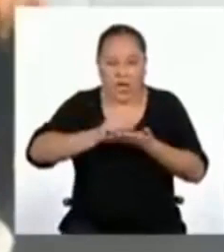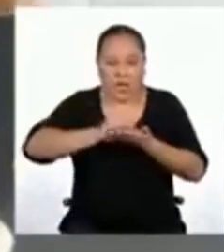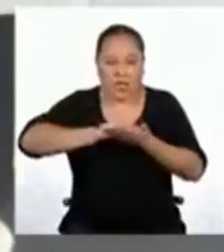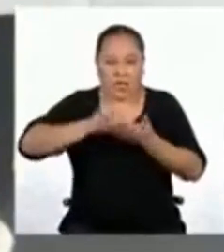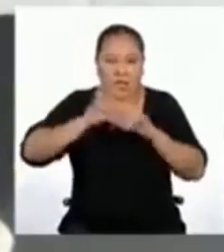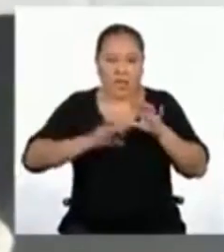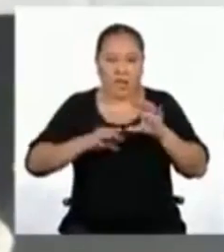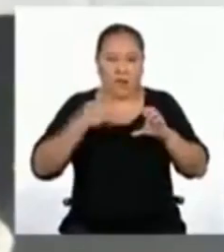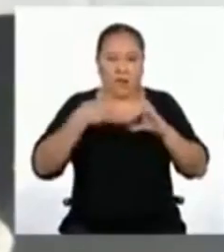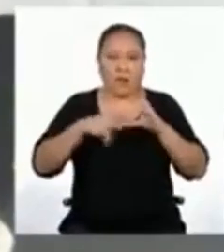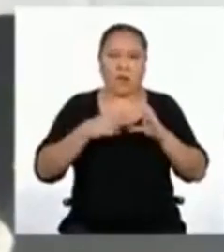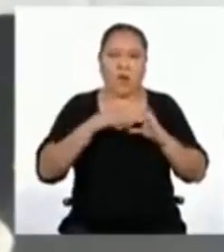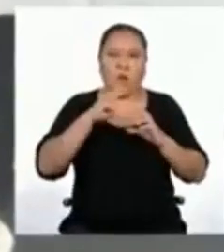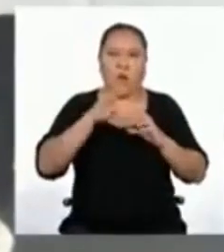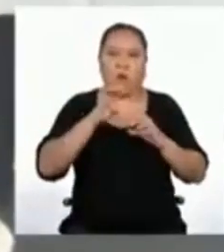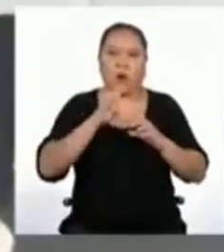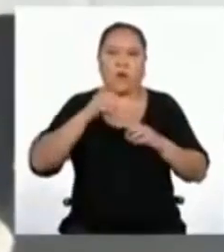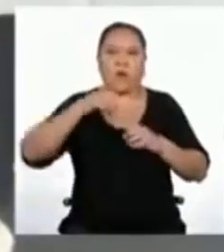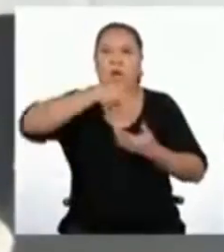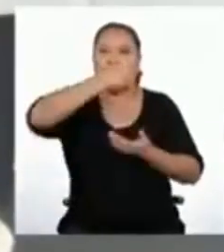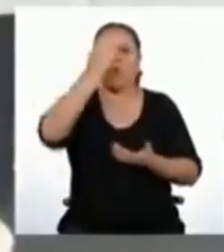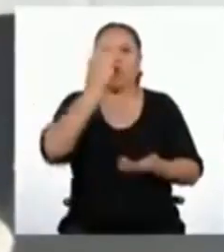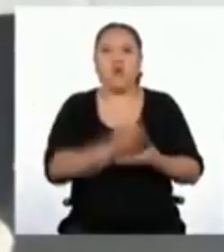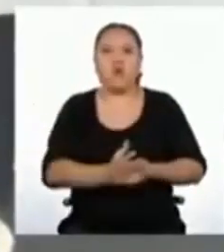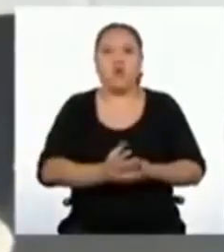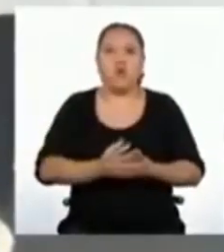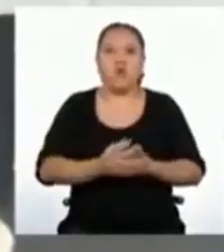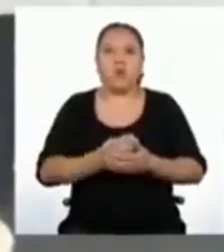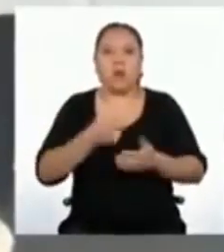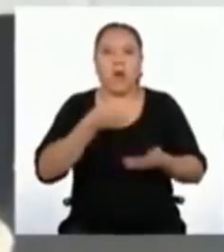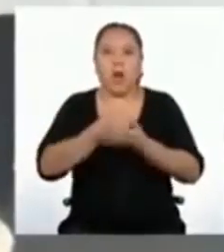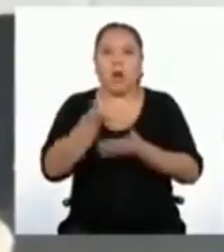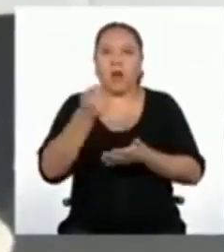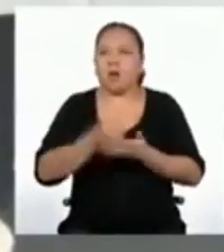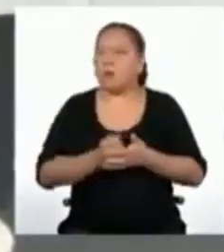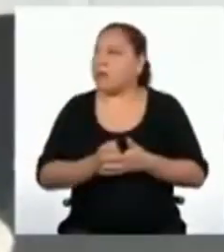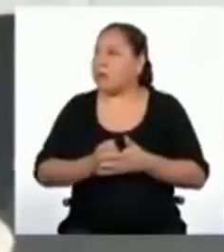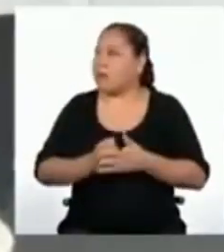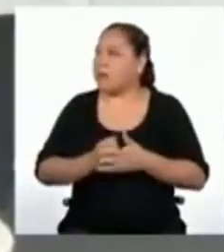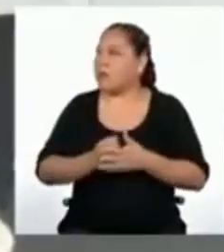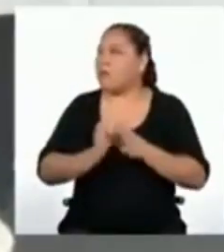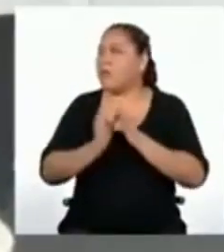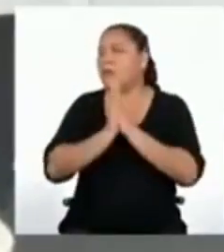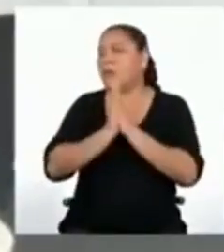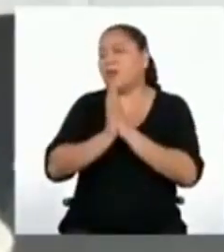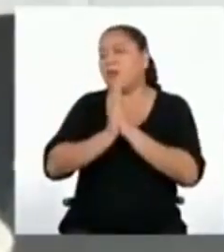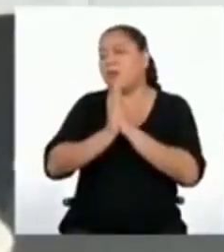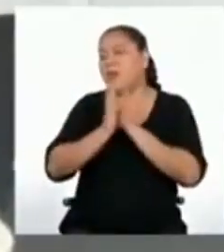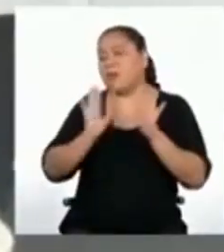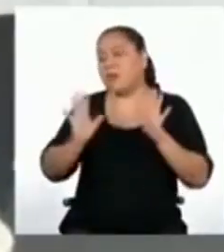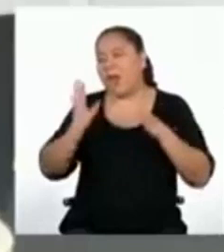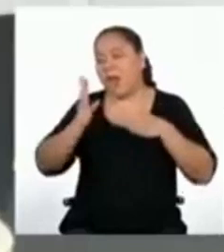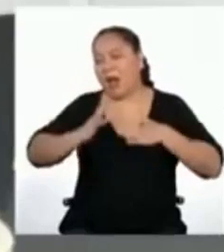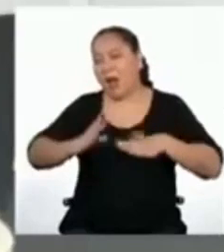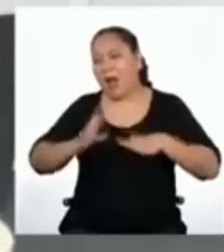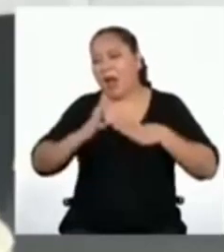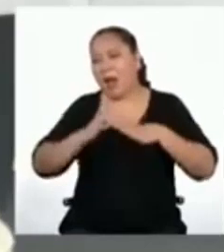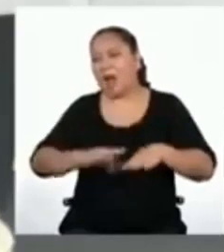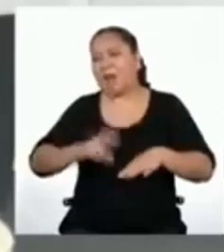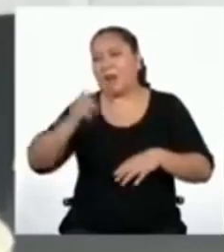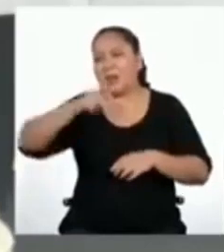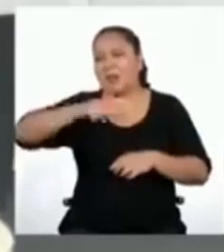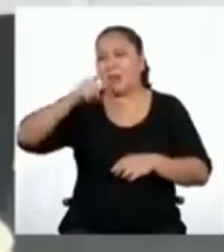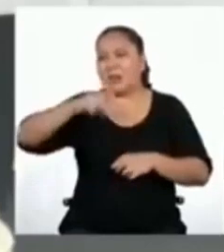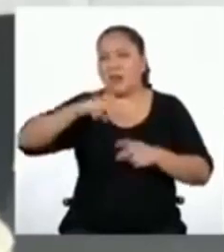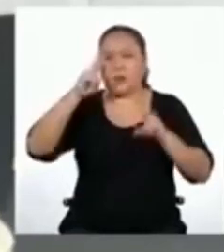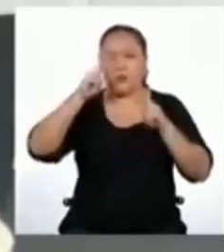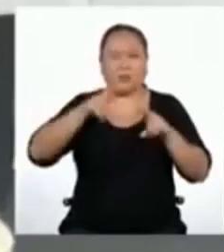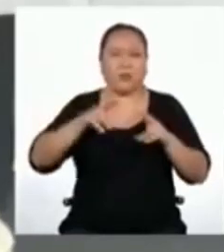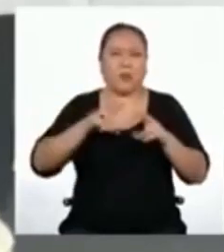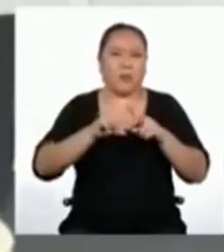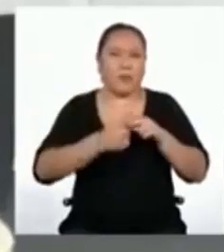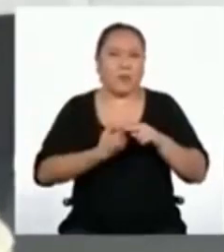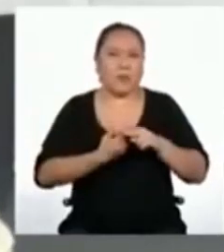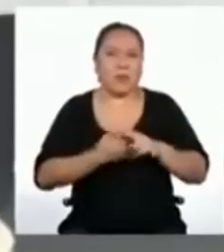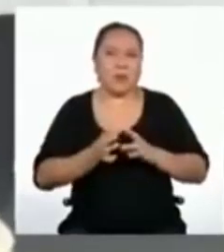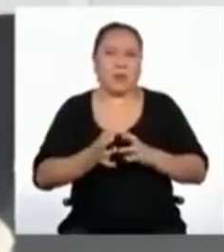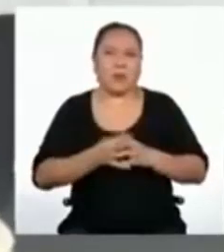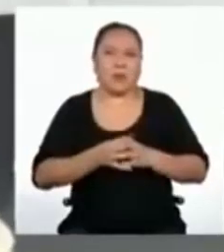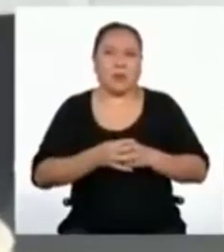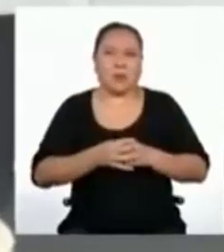web y decirle a todos que nunca compren en... Por favor, Yaremis, cálmate, que necesitamos grabar.